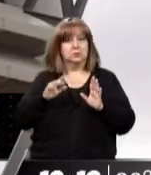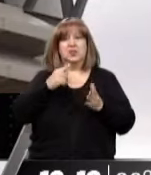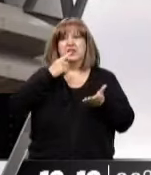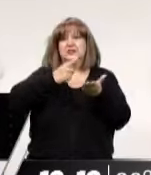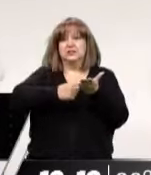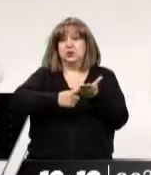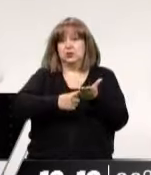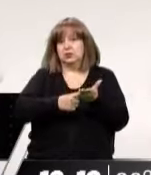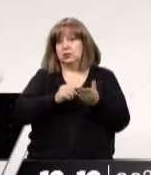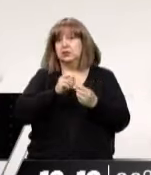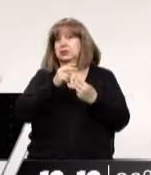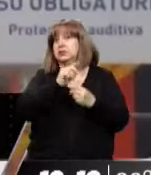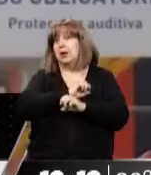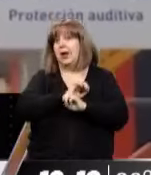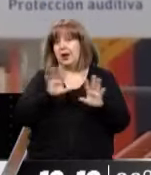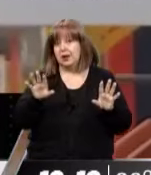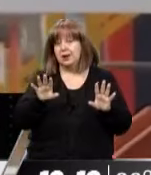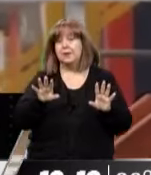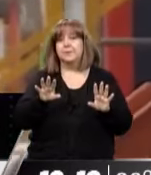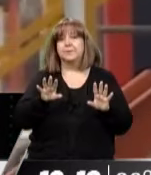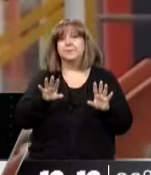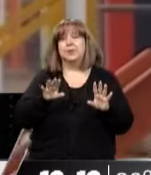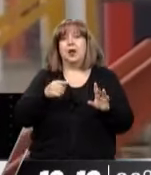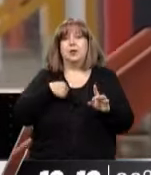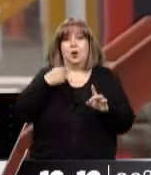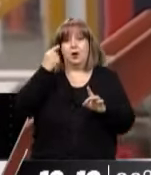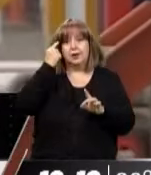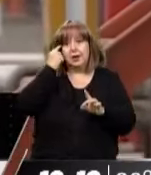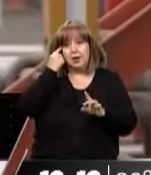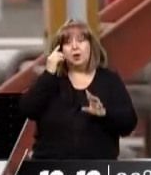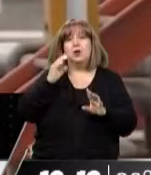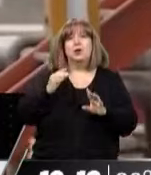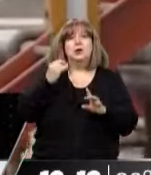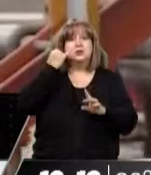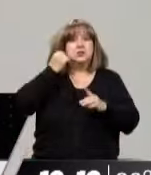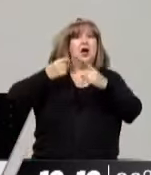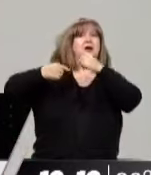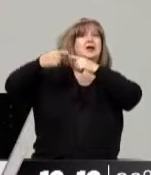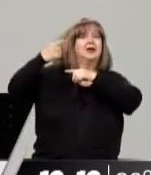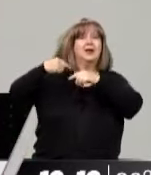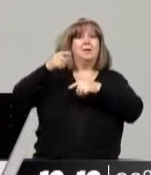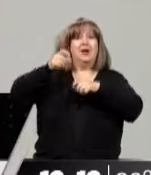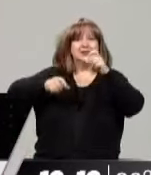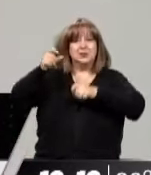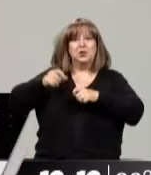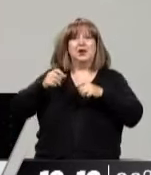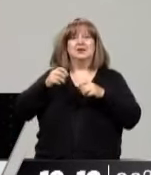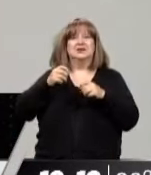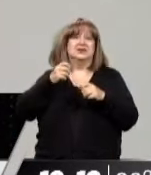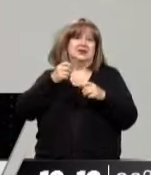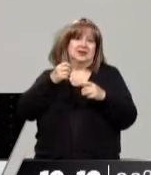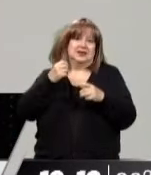decisiones. Y por otra parte, creo que ya se han expresado historiadores, arqueólogos y diversos